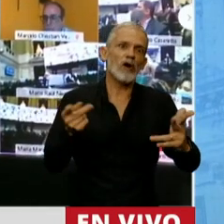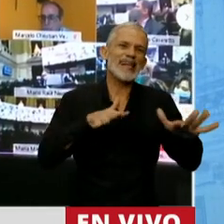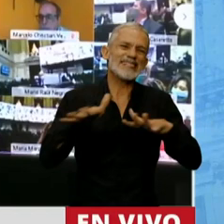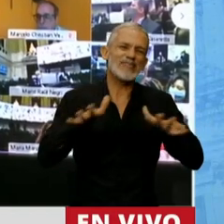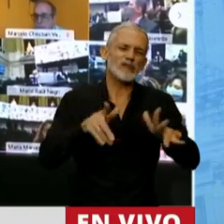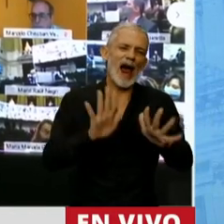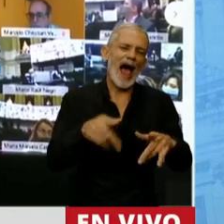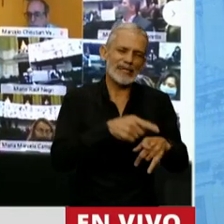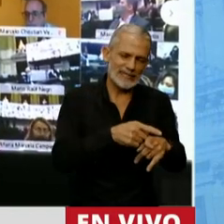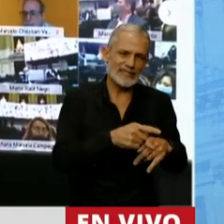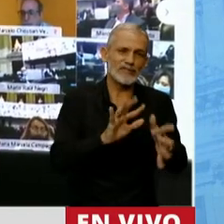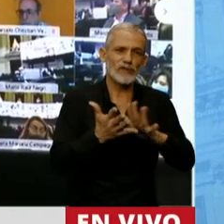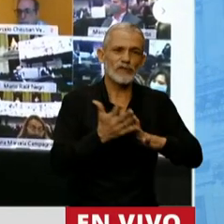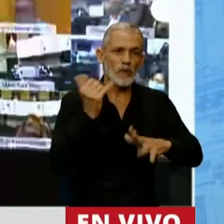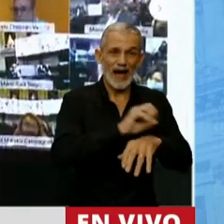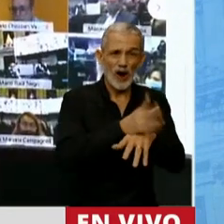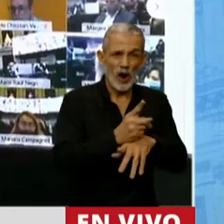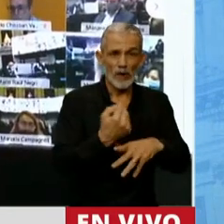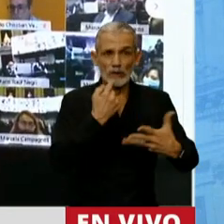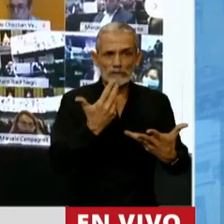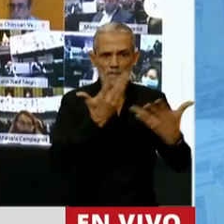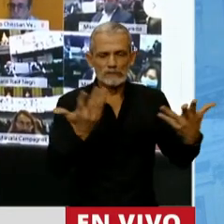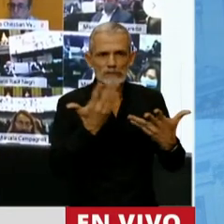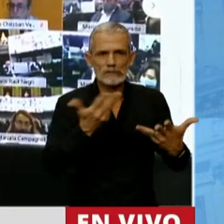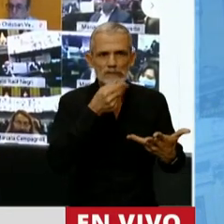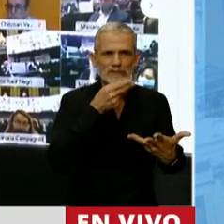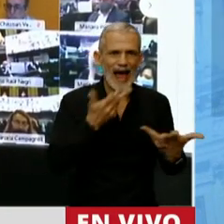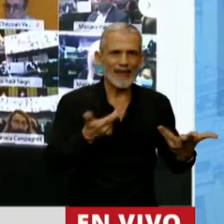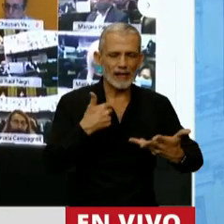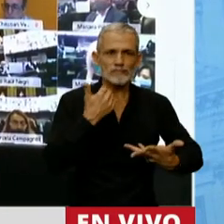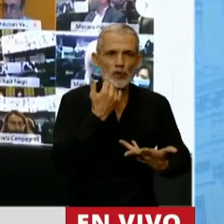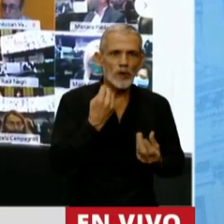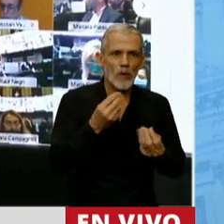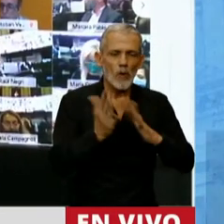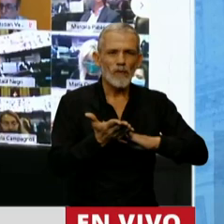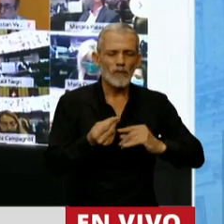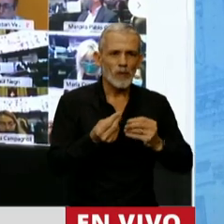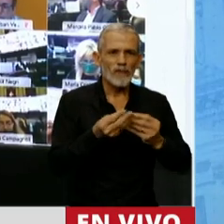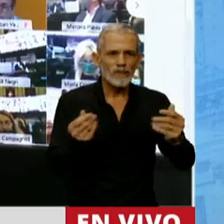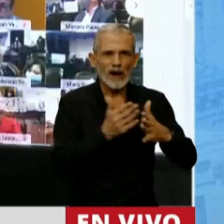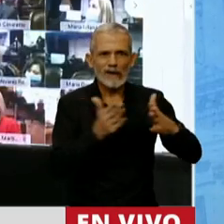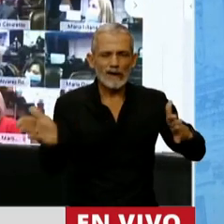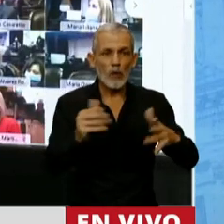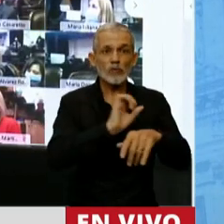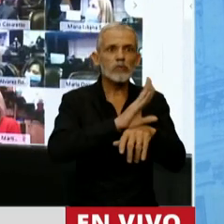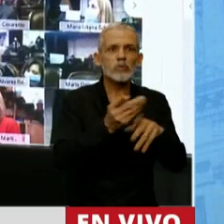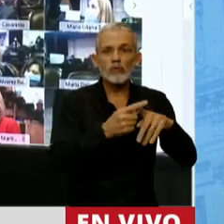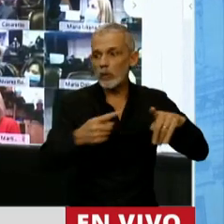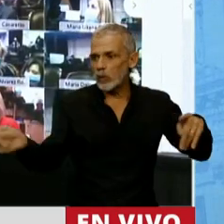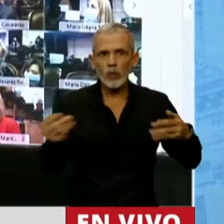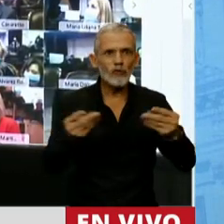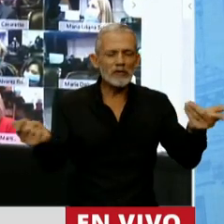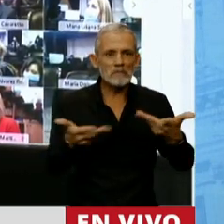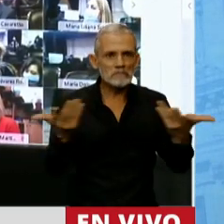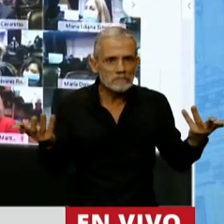situación de la que venimos y con la incertidumbre que aún sostenemos respecto de cuánto durará la pandemia y